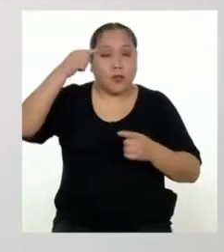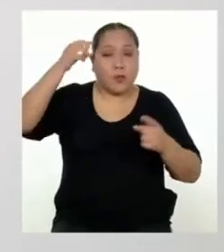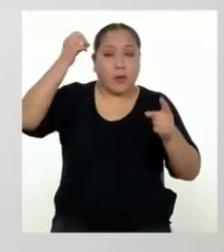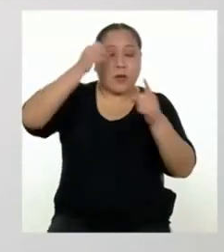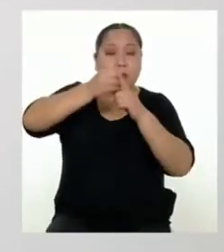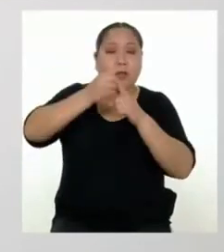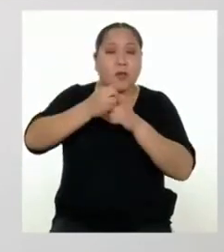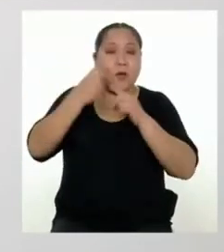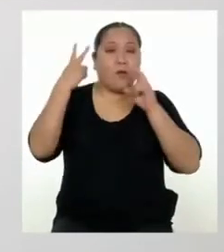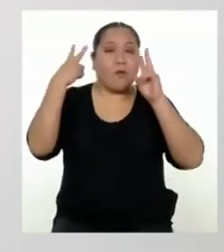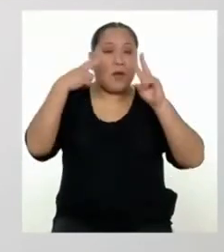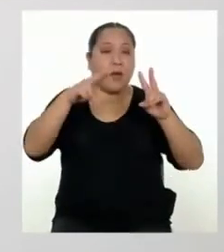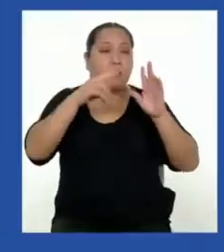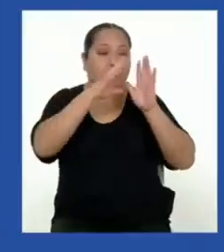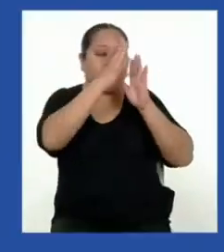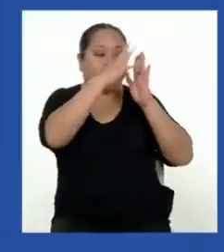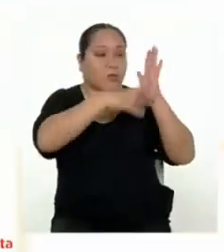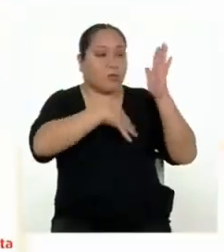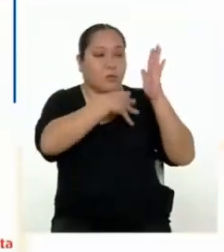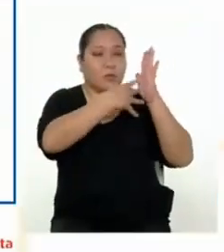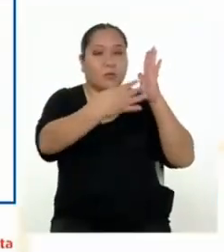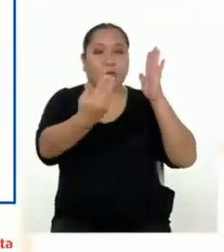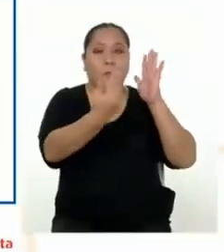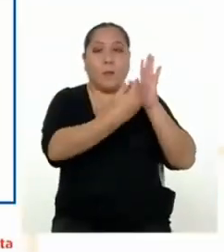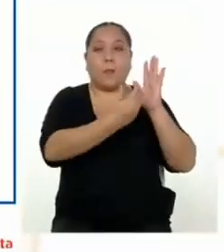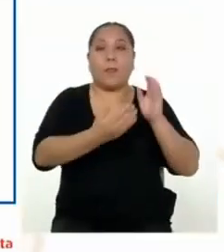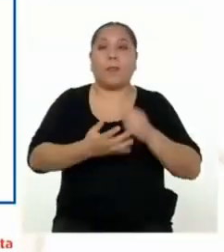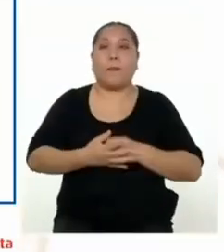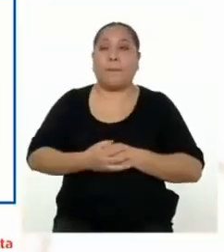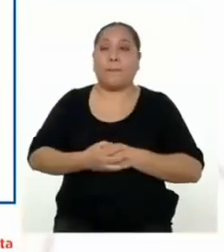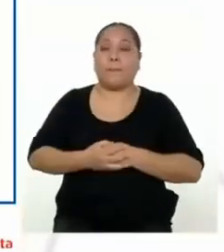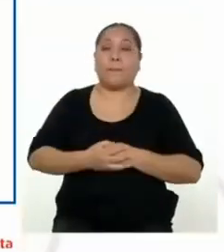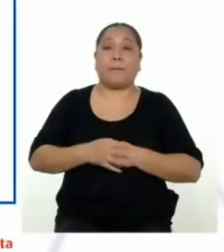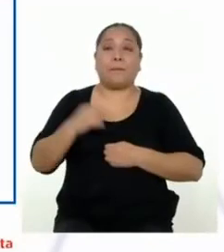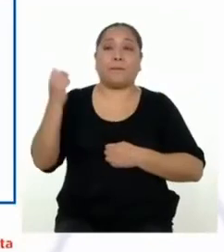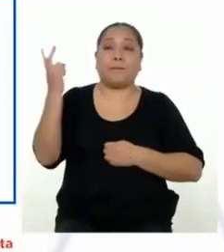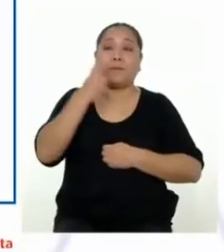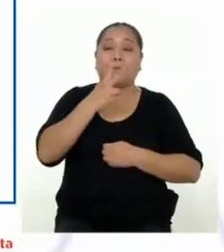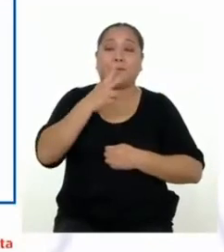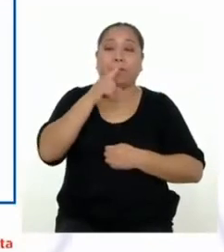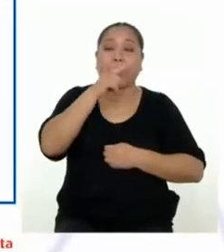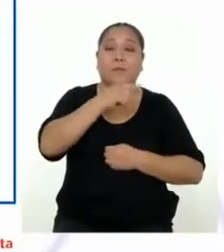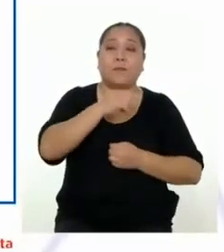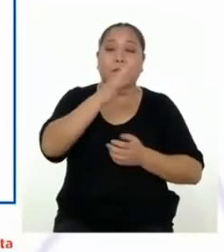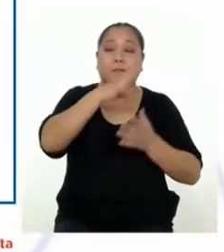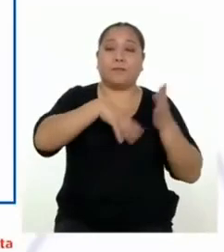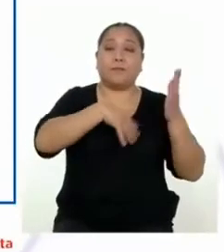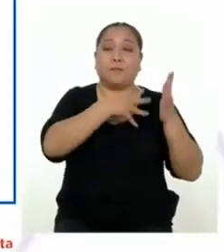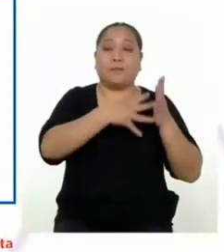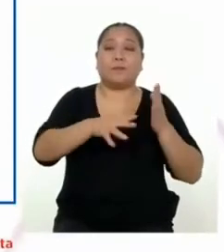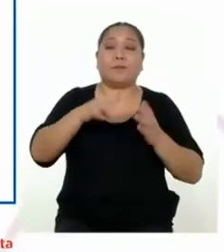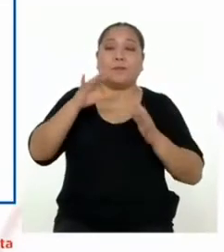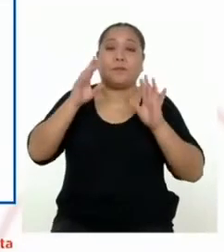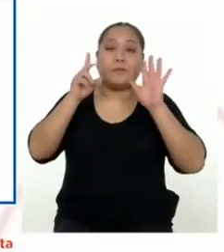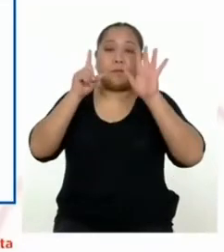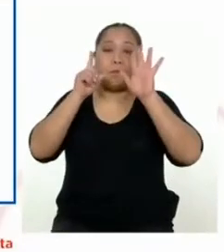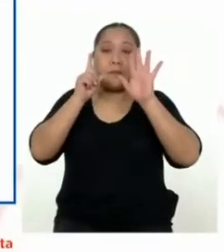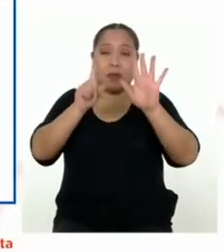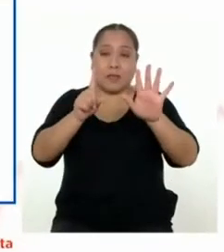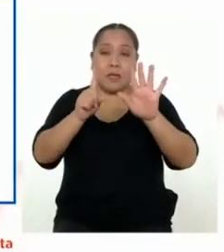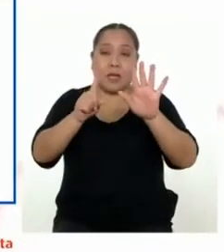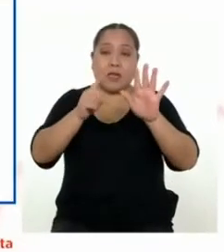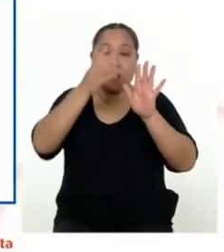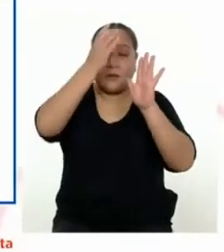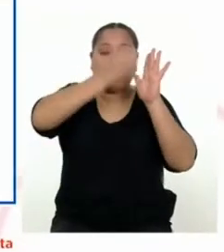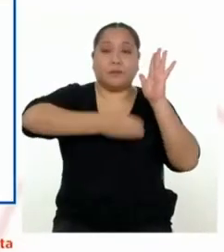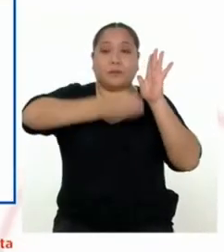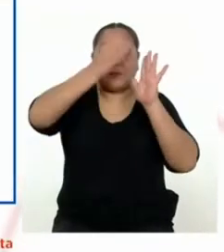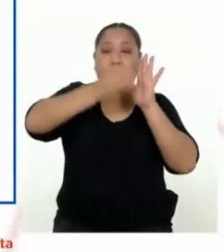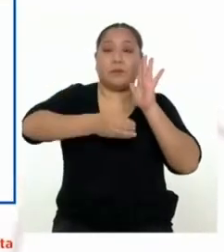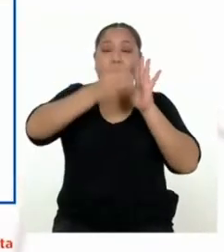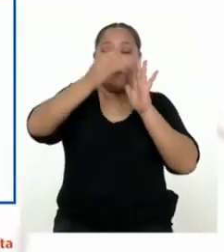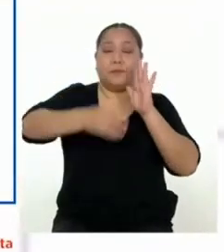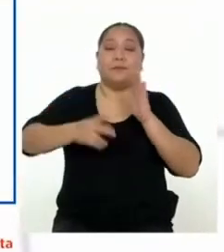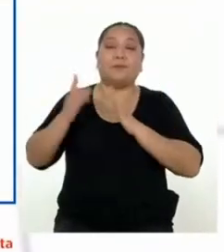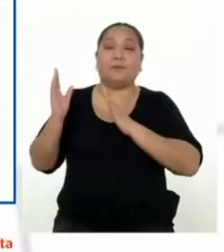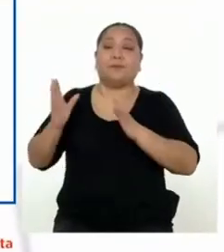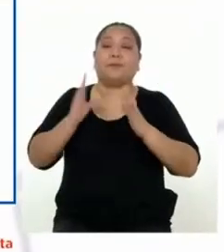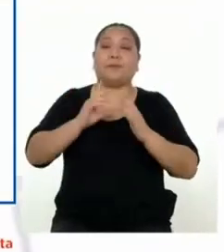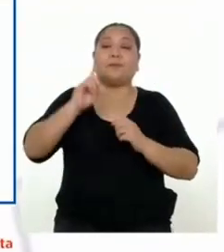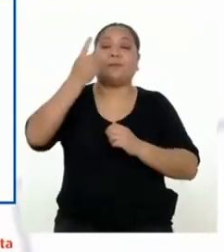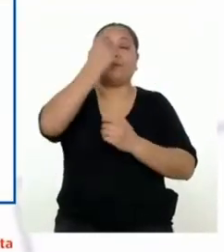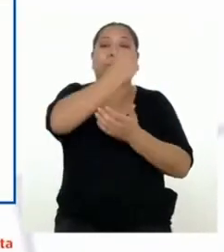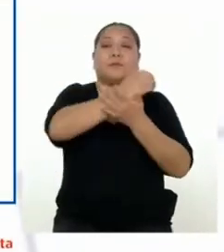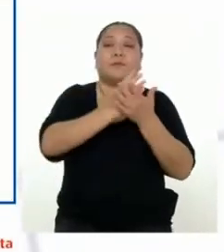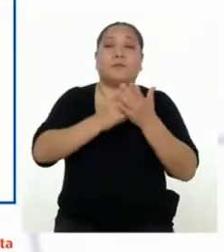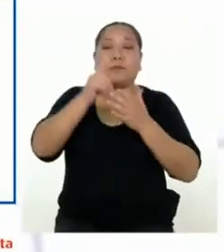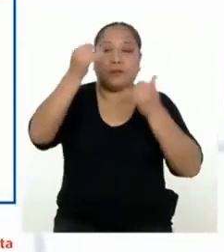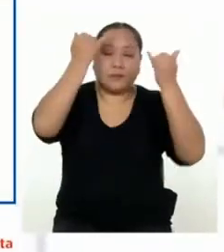fin veamos el siguiente esquema. Como se observa en este cuadro hay seis columnas que ayudarán a elaborar la primera